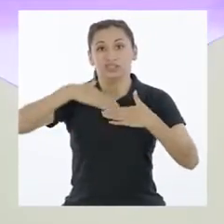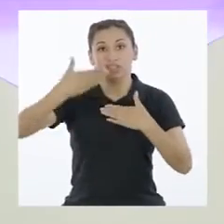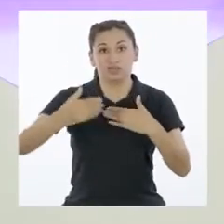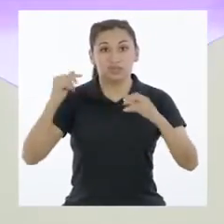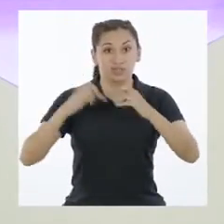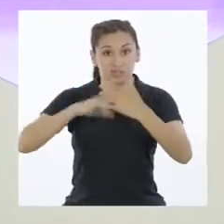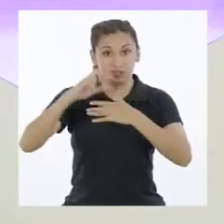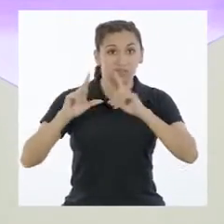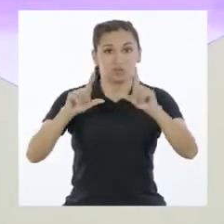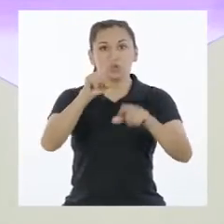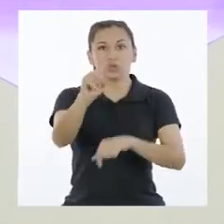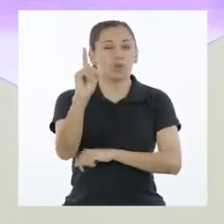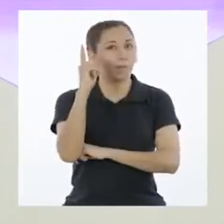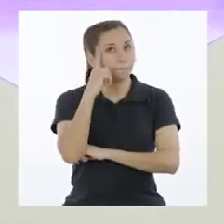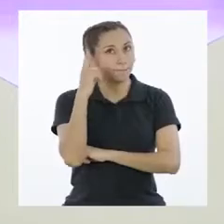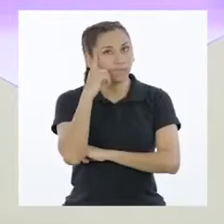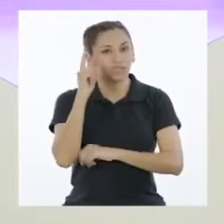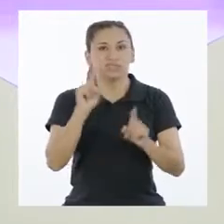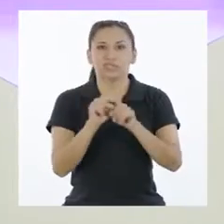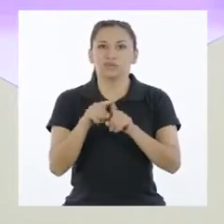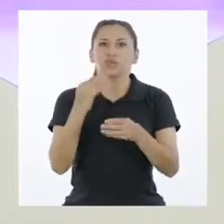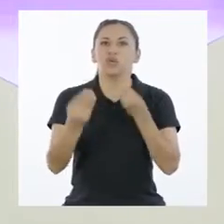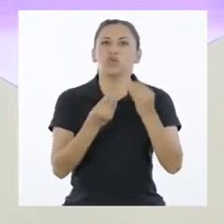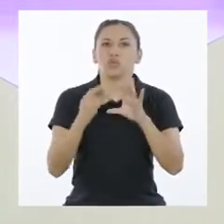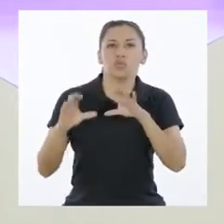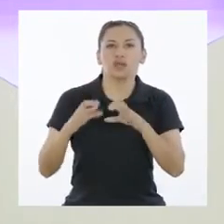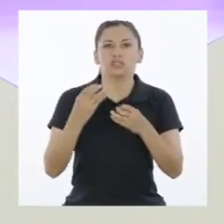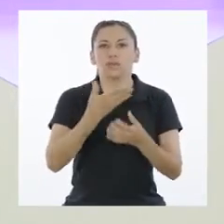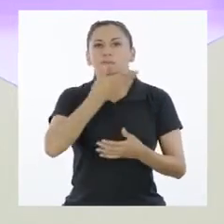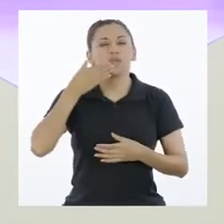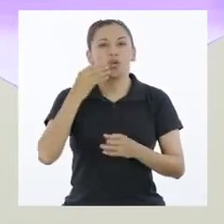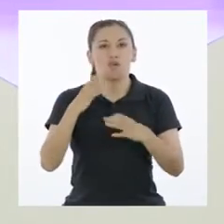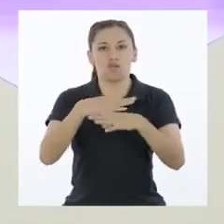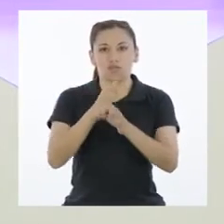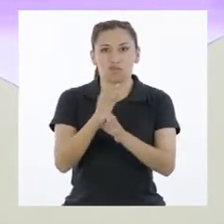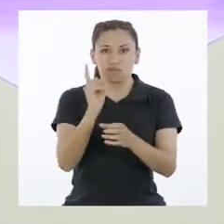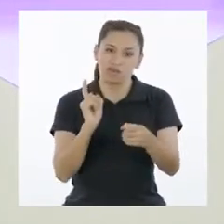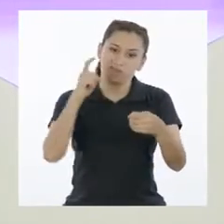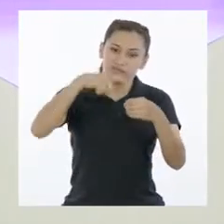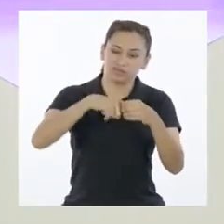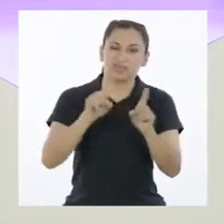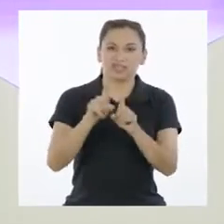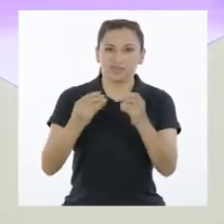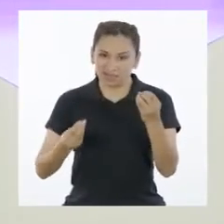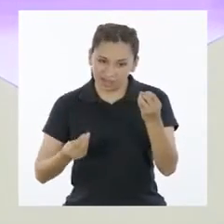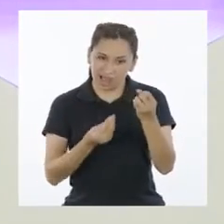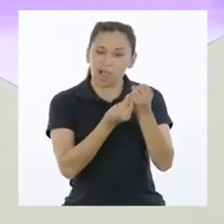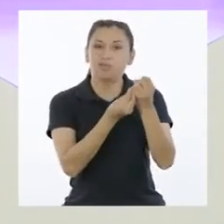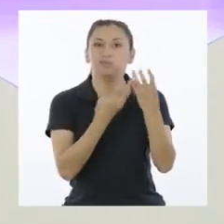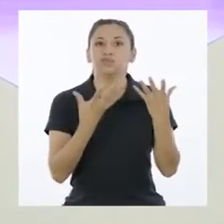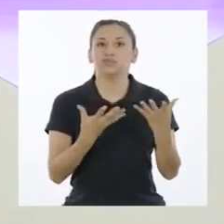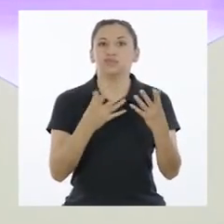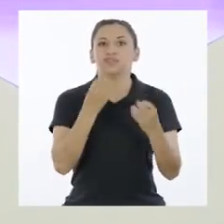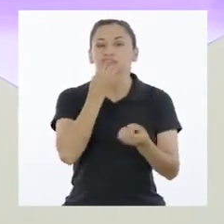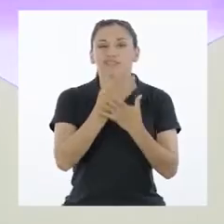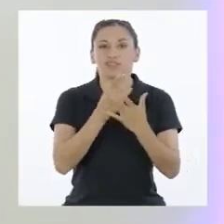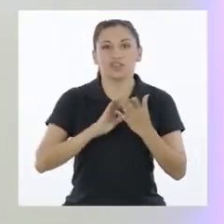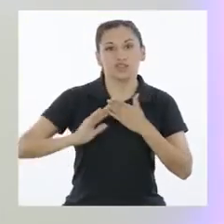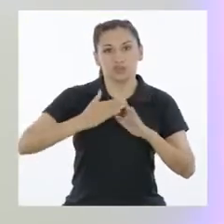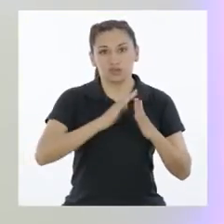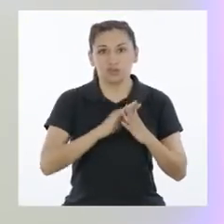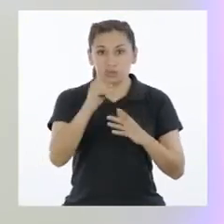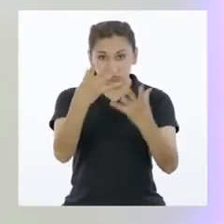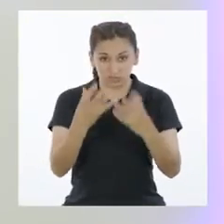invito a que después del programa se tomen un tiempo para pensar y se planteen las mejores formas de participar y aportar al logro del bien común.